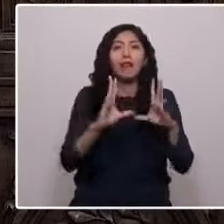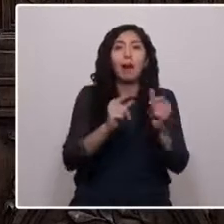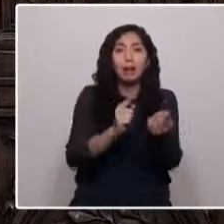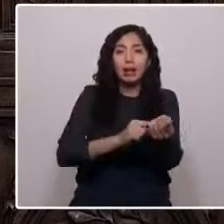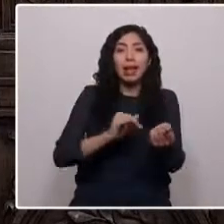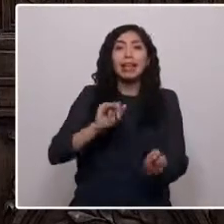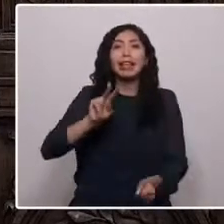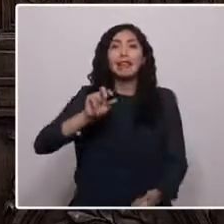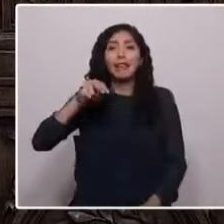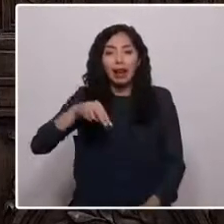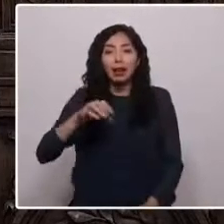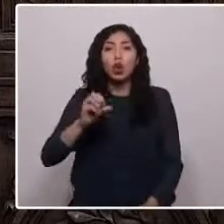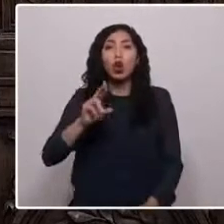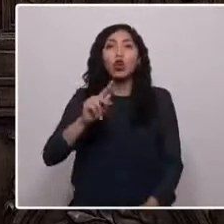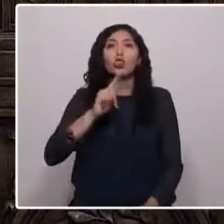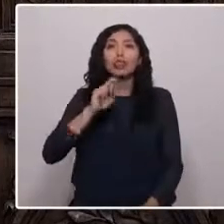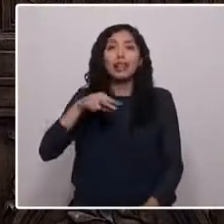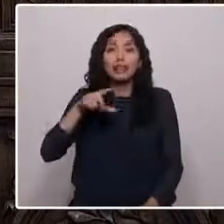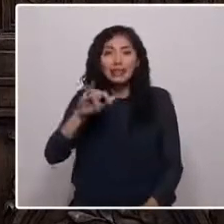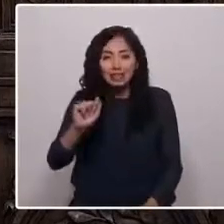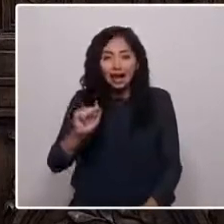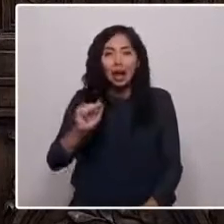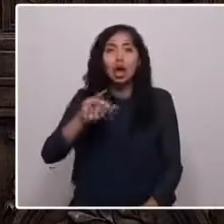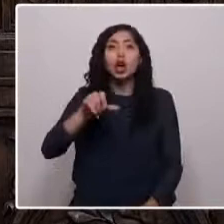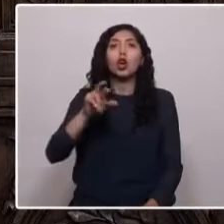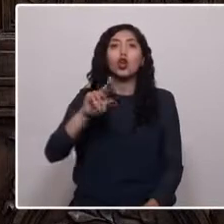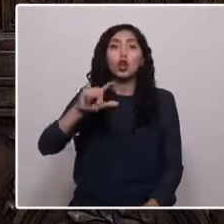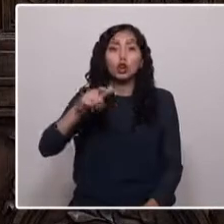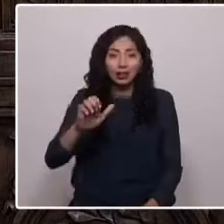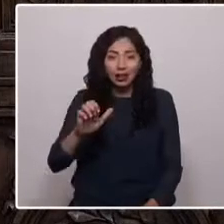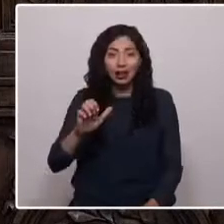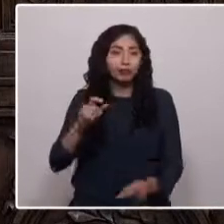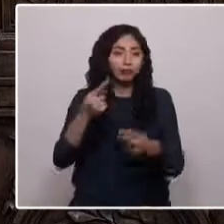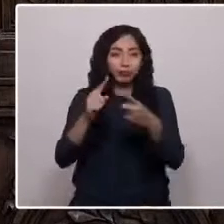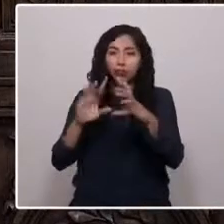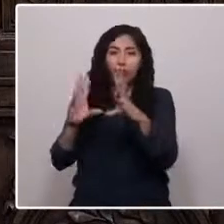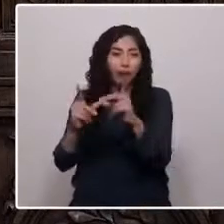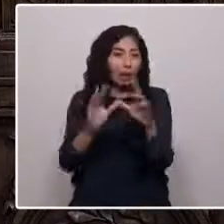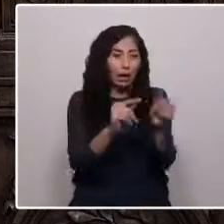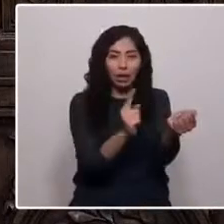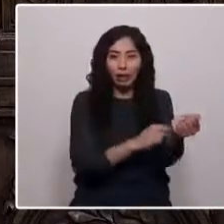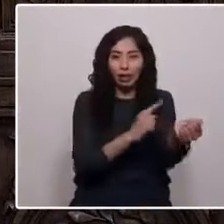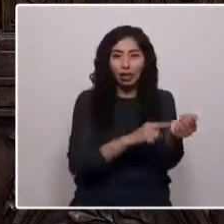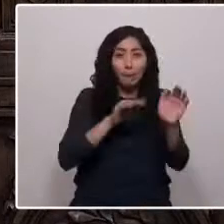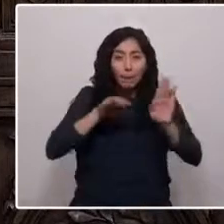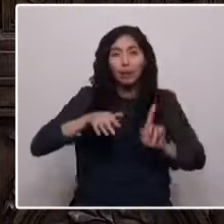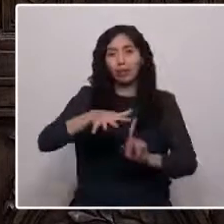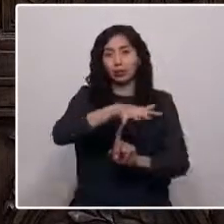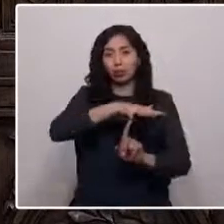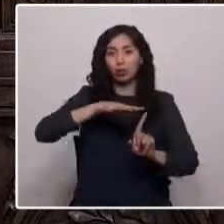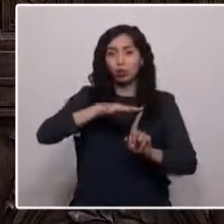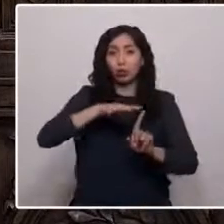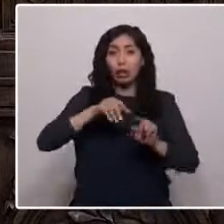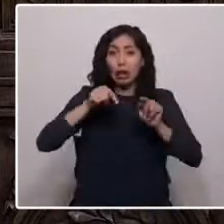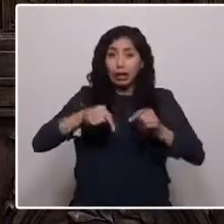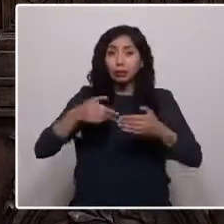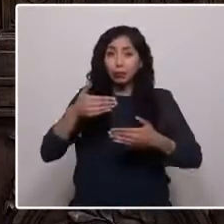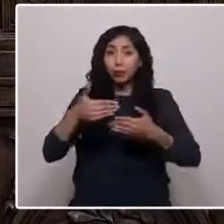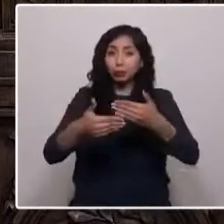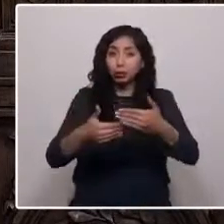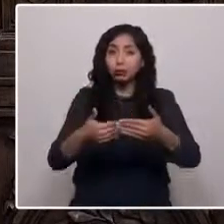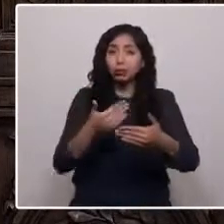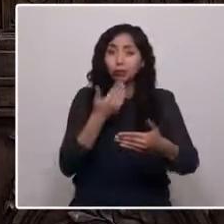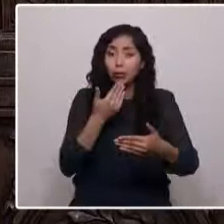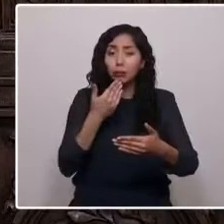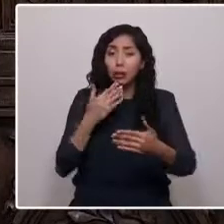Hortencia, de don Manuel, de Miriam y Jorge. Todo este proceso se vio marcado también por el cerco de parte de los